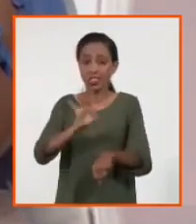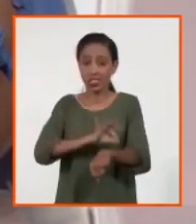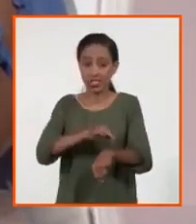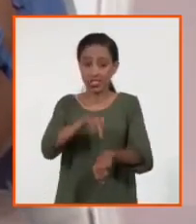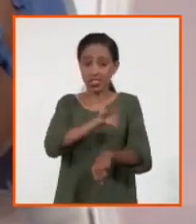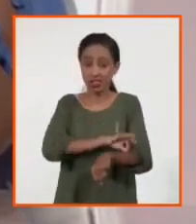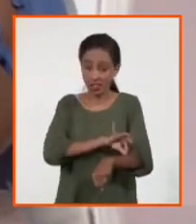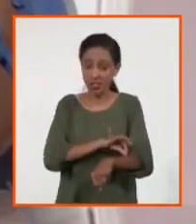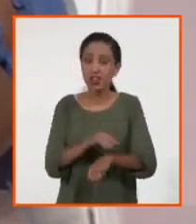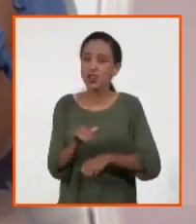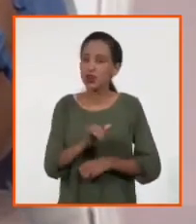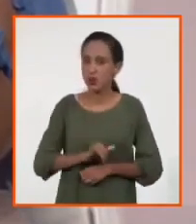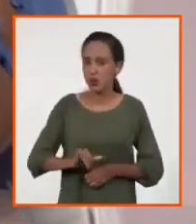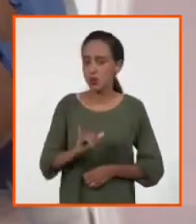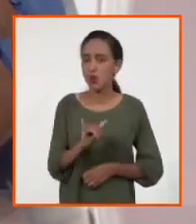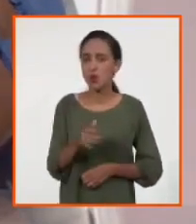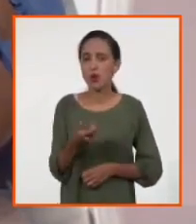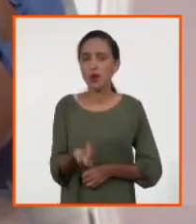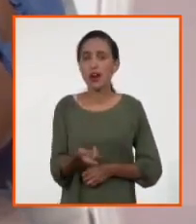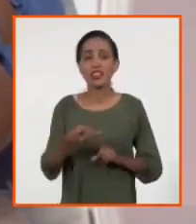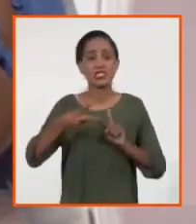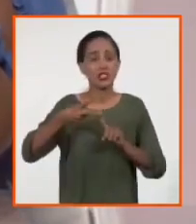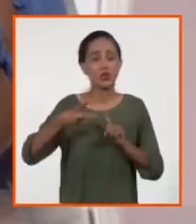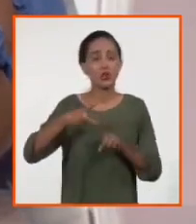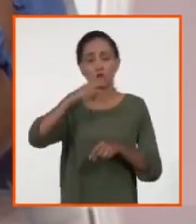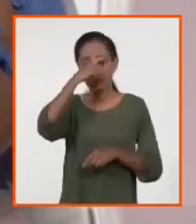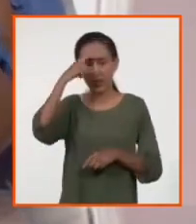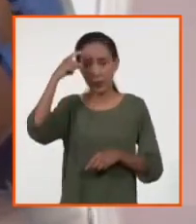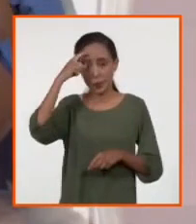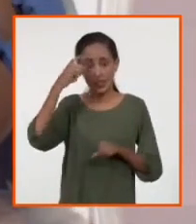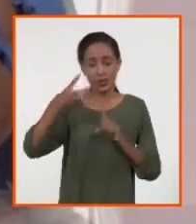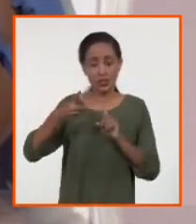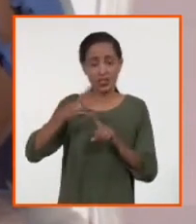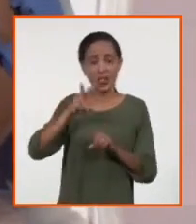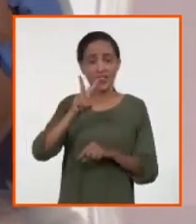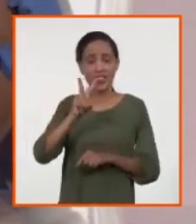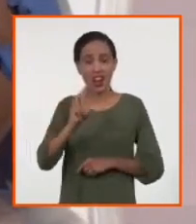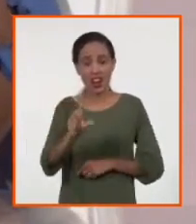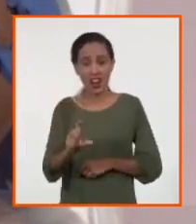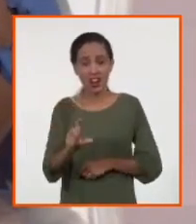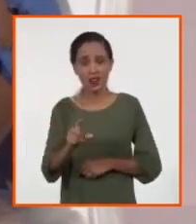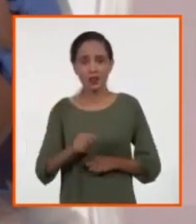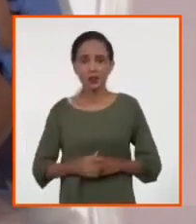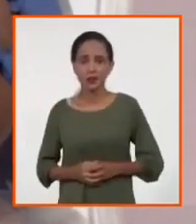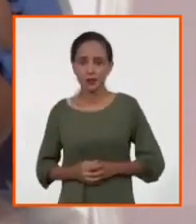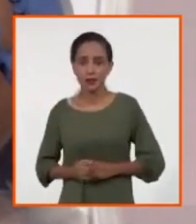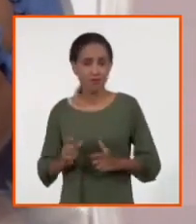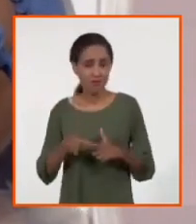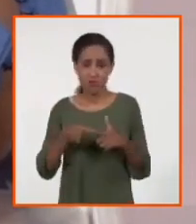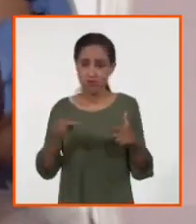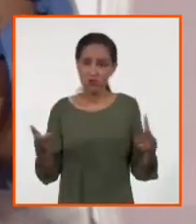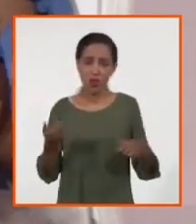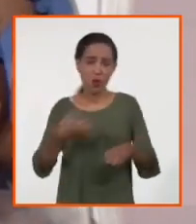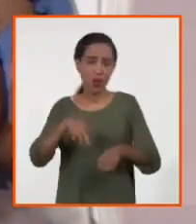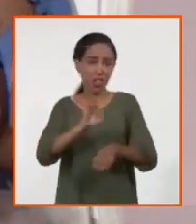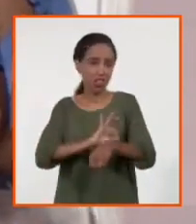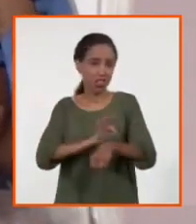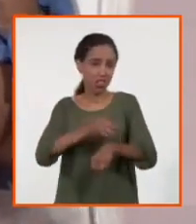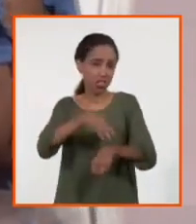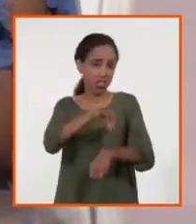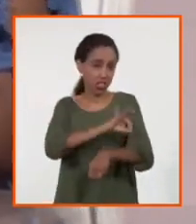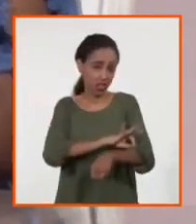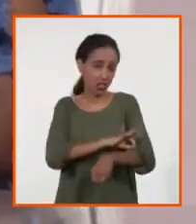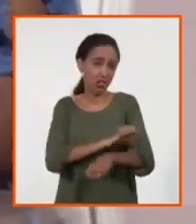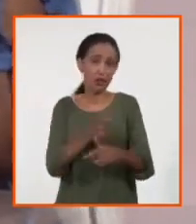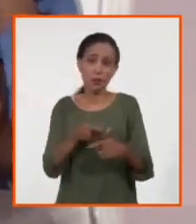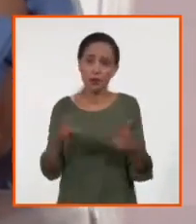está siguiéndole los pasos antiespíritus, Villa Clara, y hasta ahí están los mayores números, las mayores tasas,